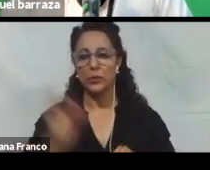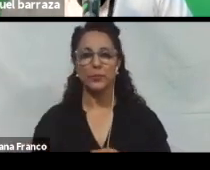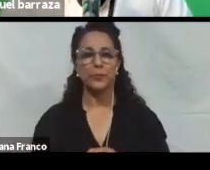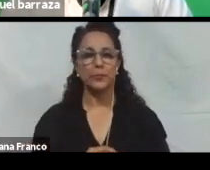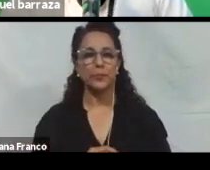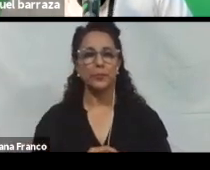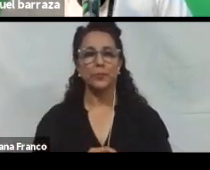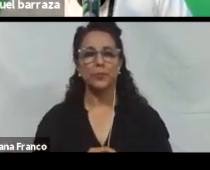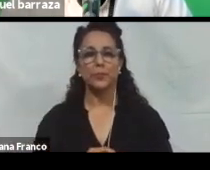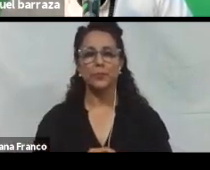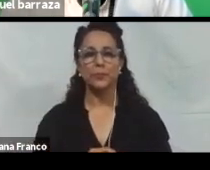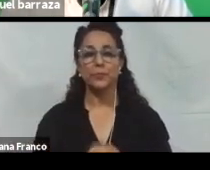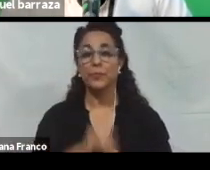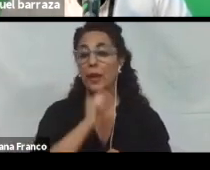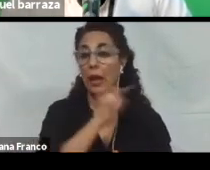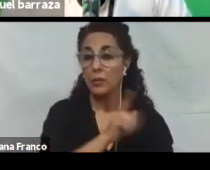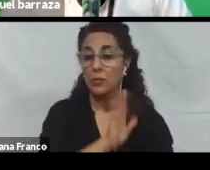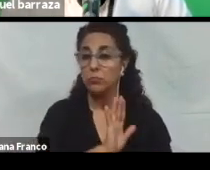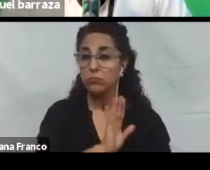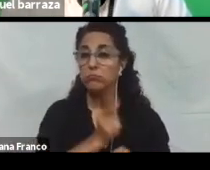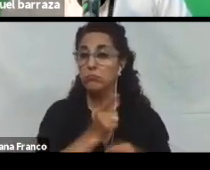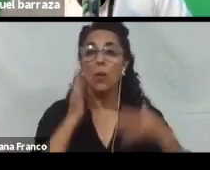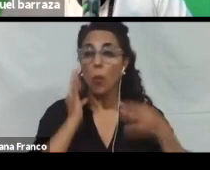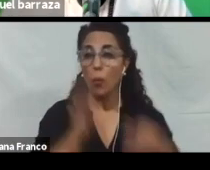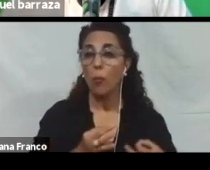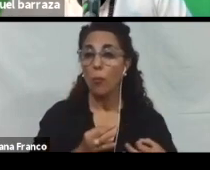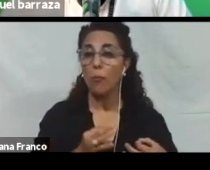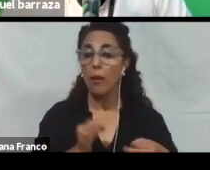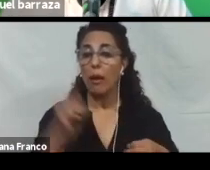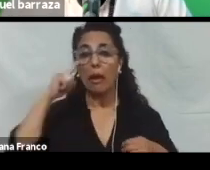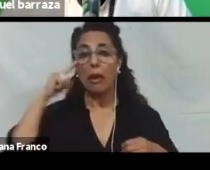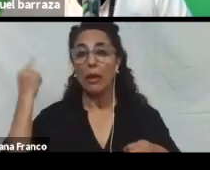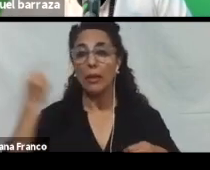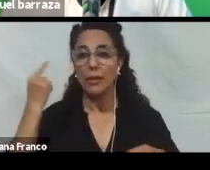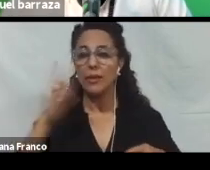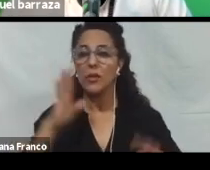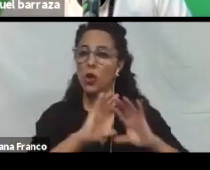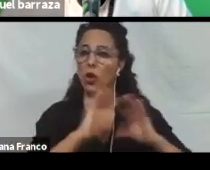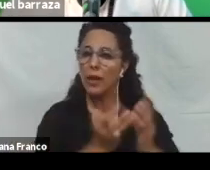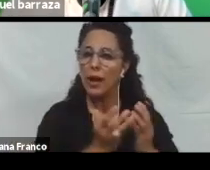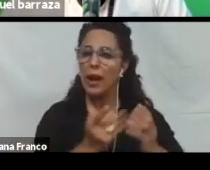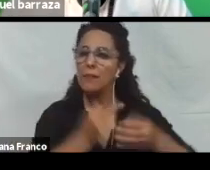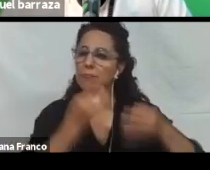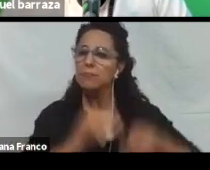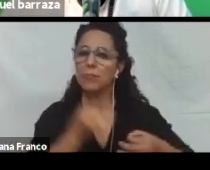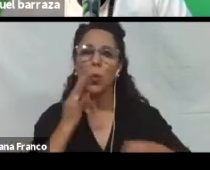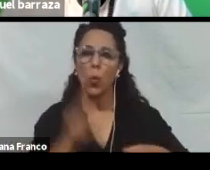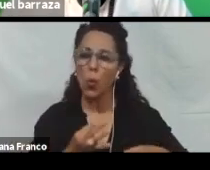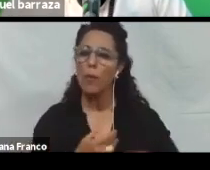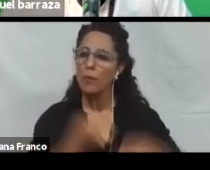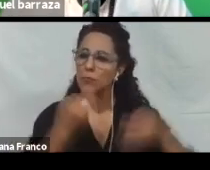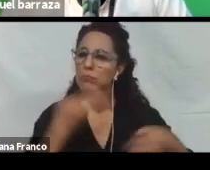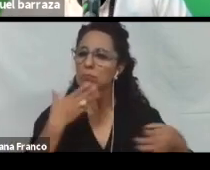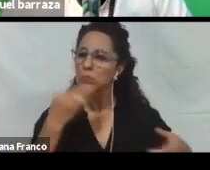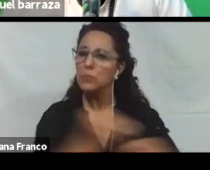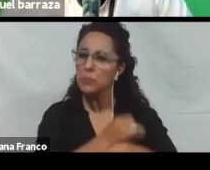Eso implica que cumple con las normas internacionales de accesibilidad. Que toda la interfaz y toda la herramienta la